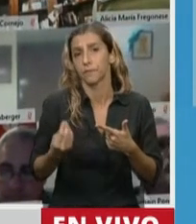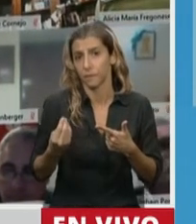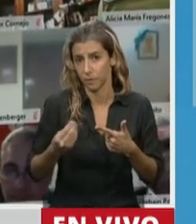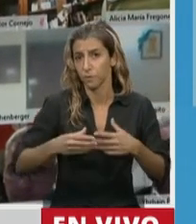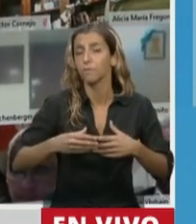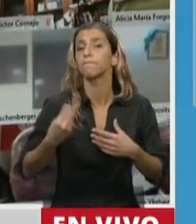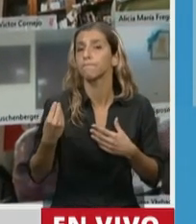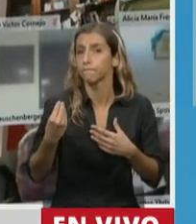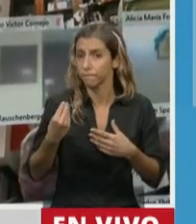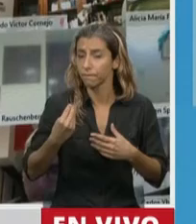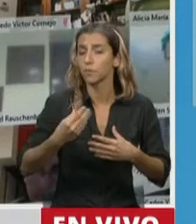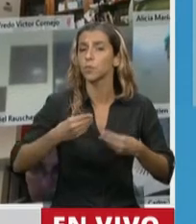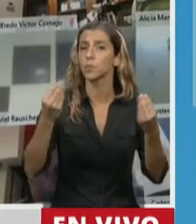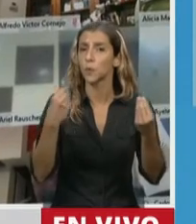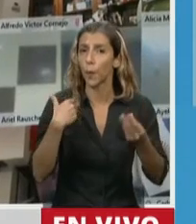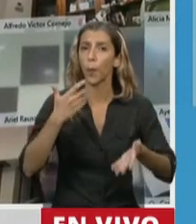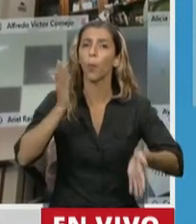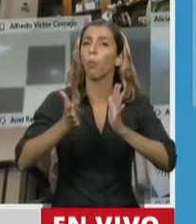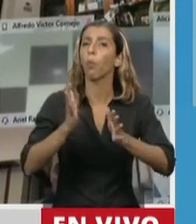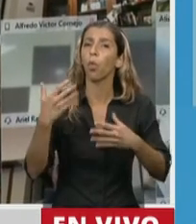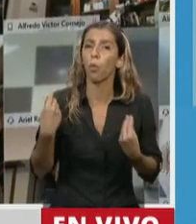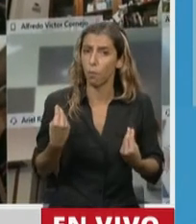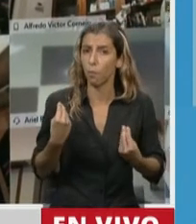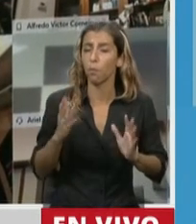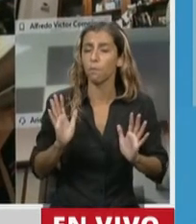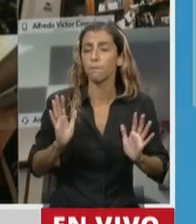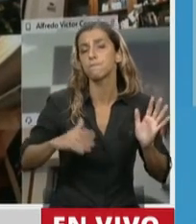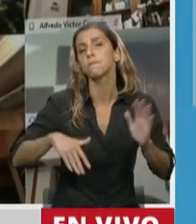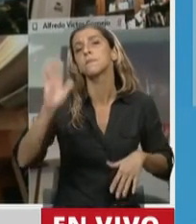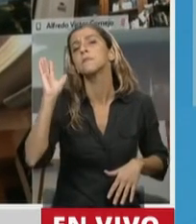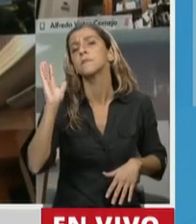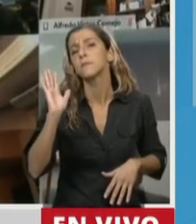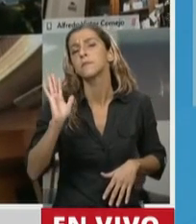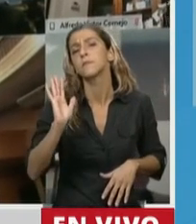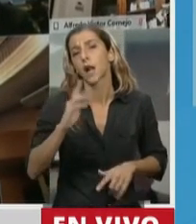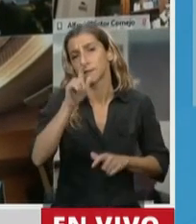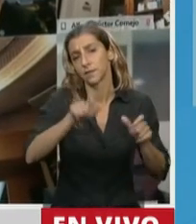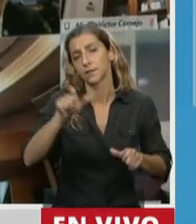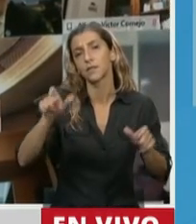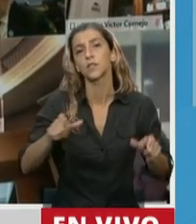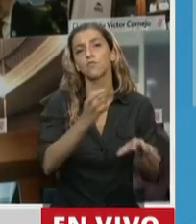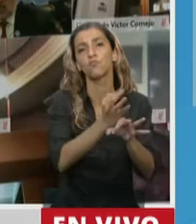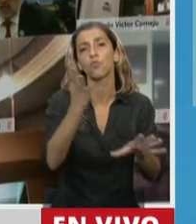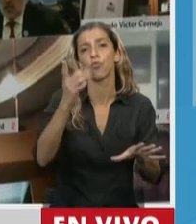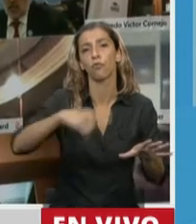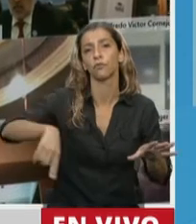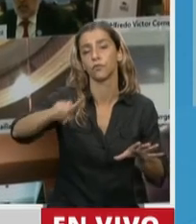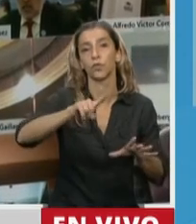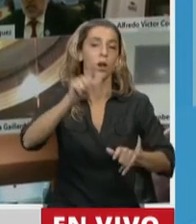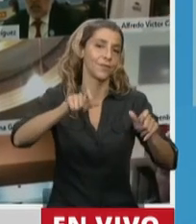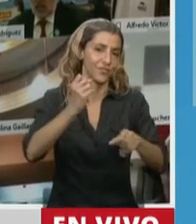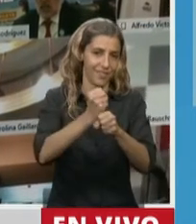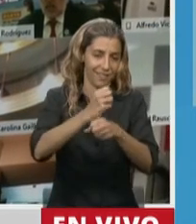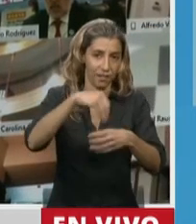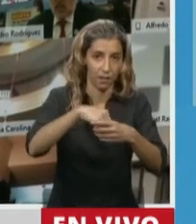física, sobre todo aquellos profesionales y aquellos trabajadores que lo hacen